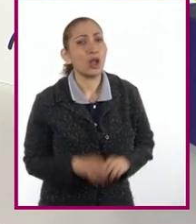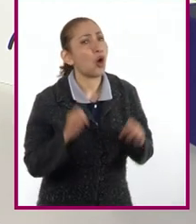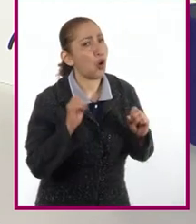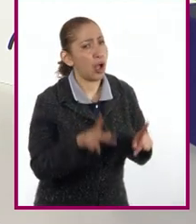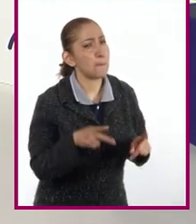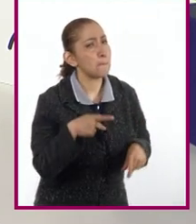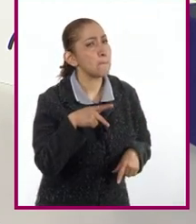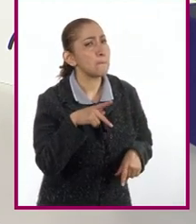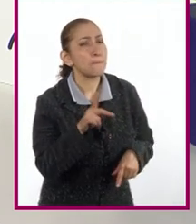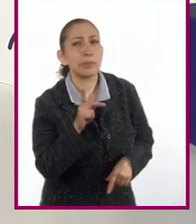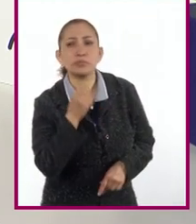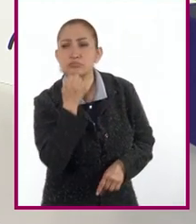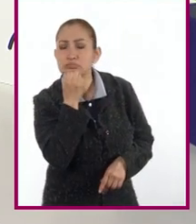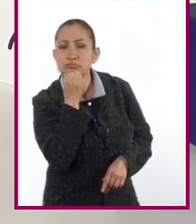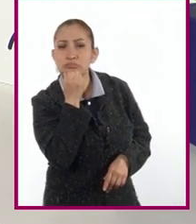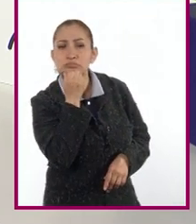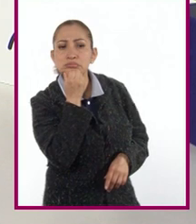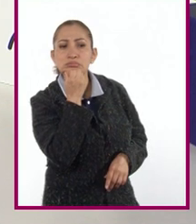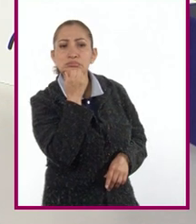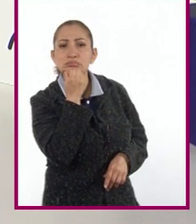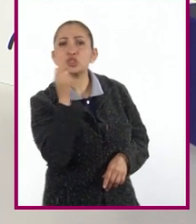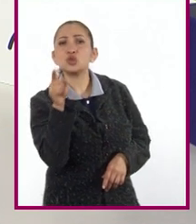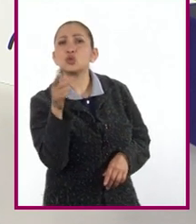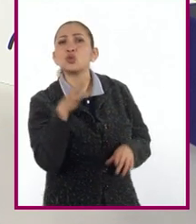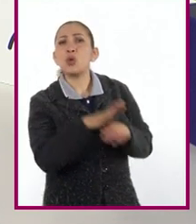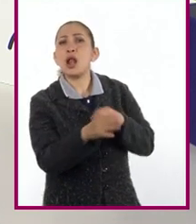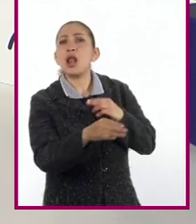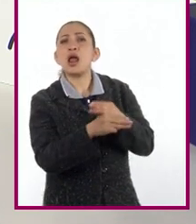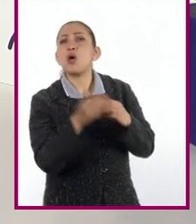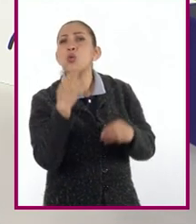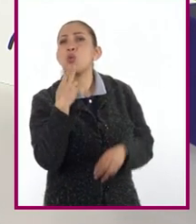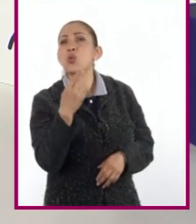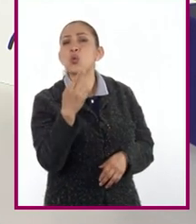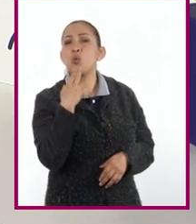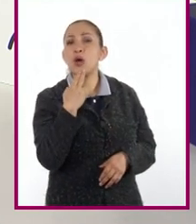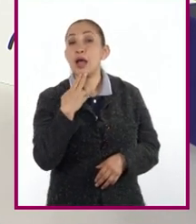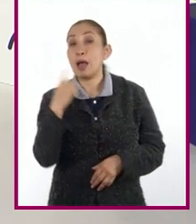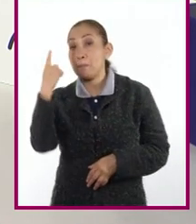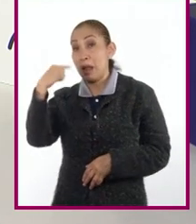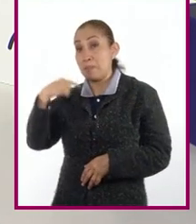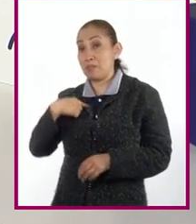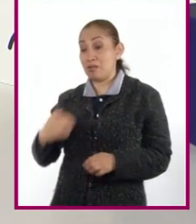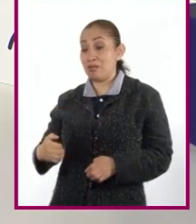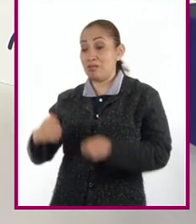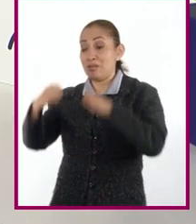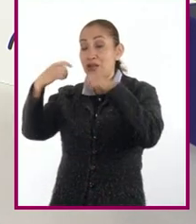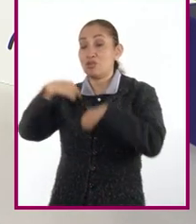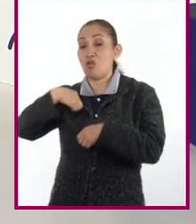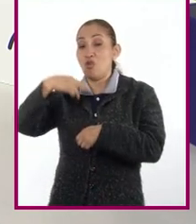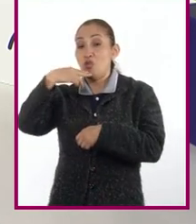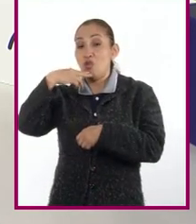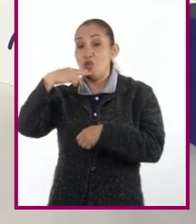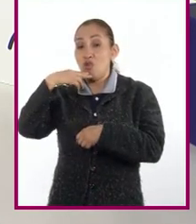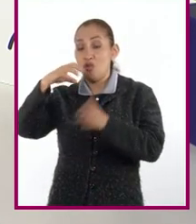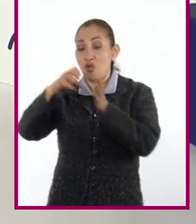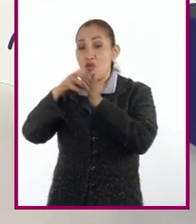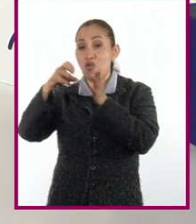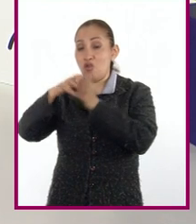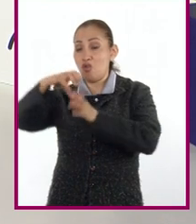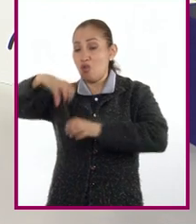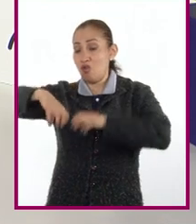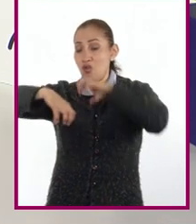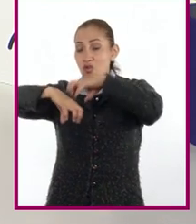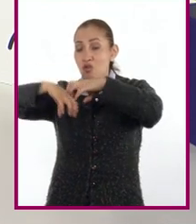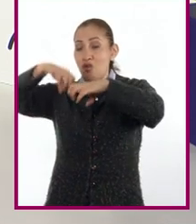Hecho, pero... ¿y tú qué materiales utilizarás? Para mi torre, ocuparé estos cubos